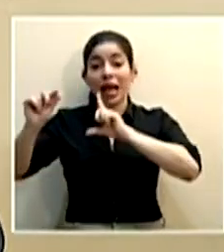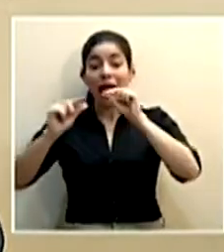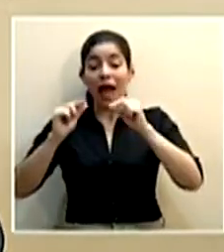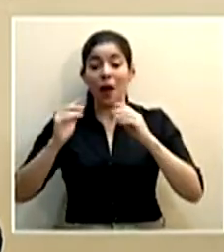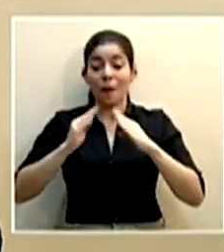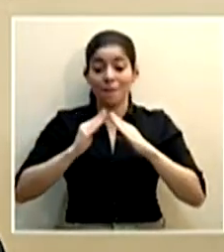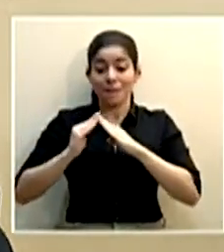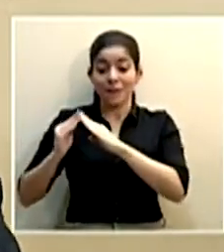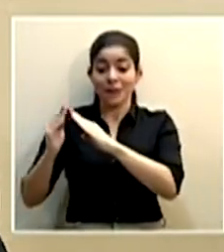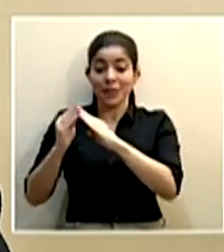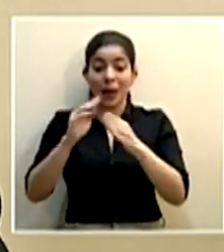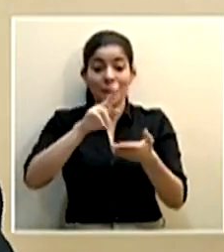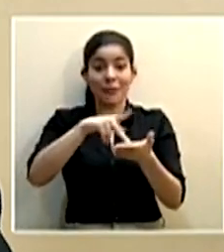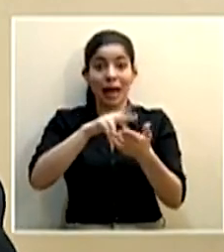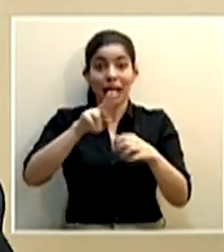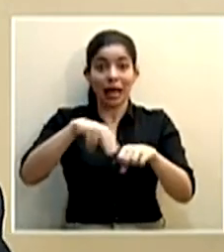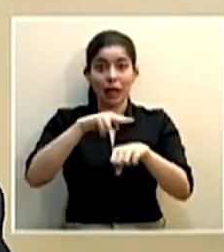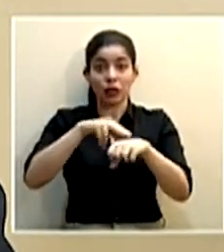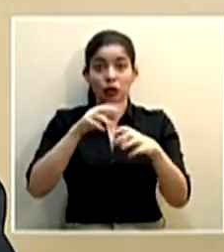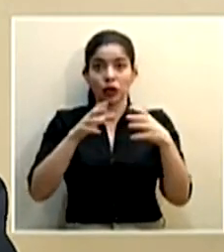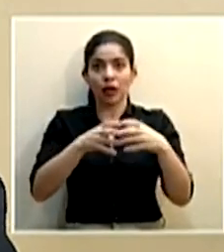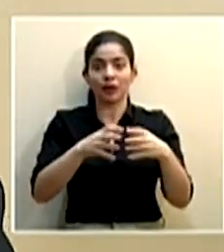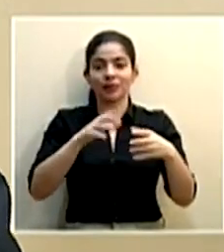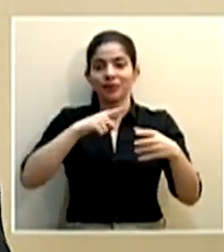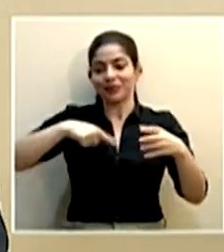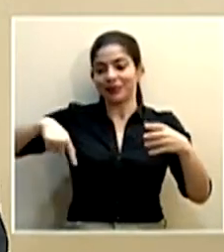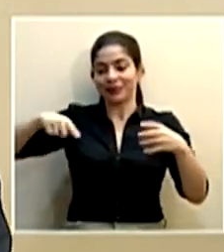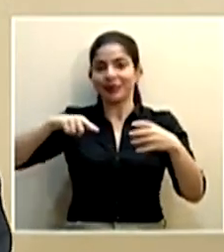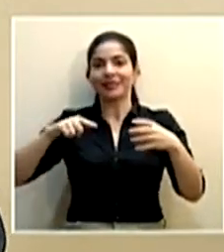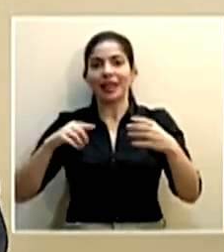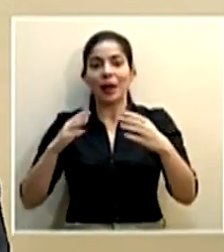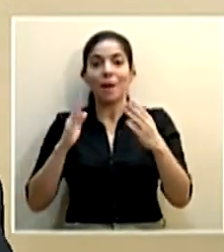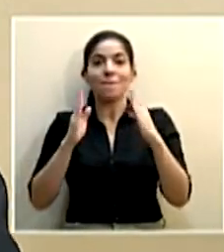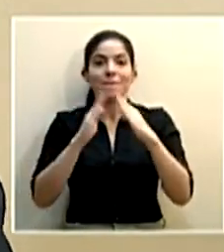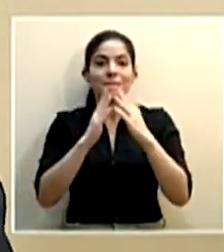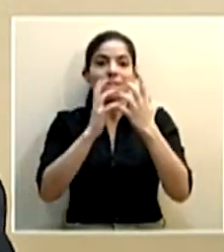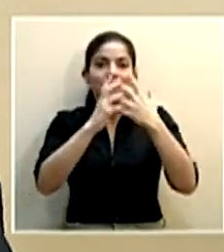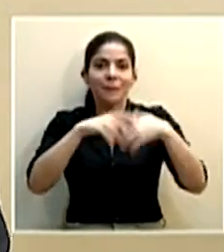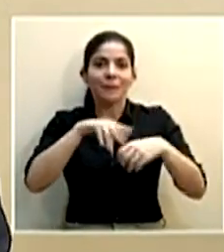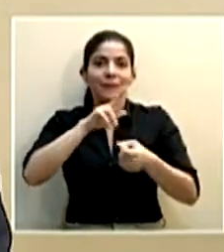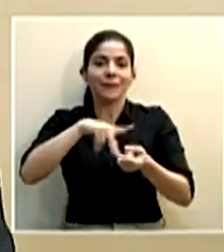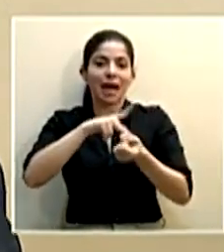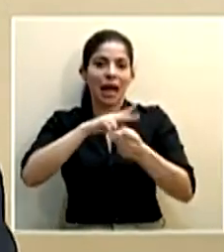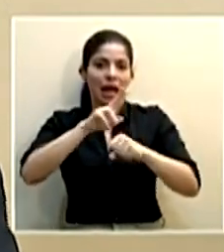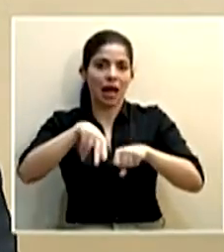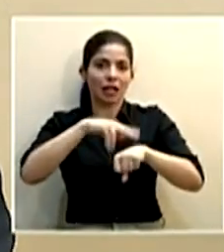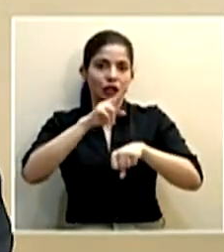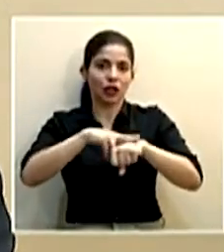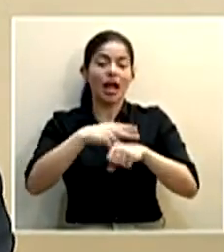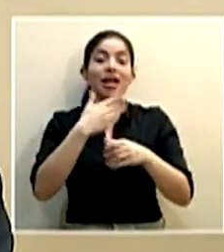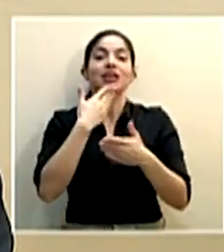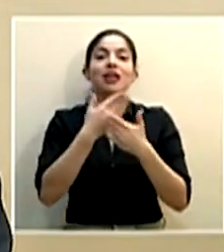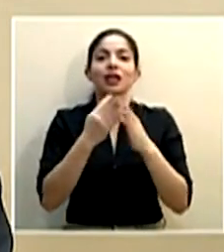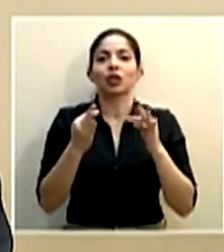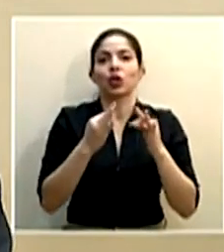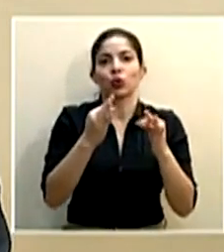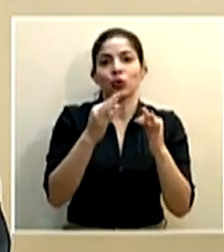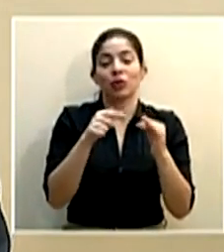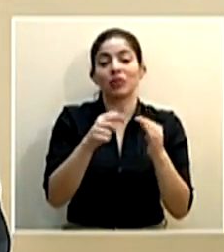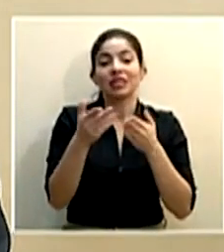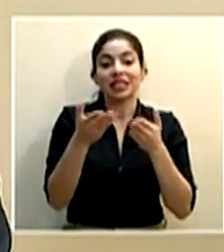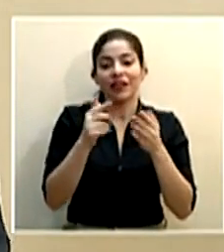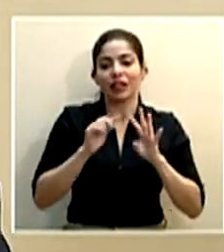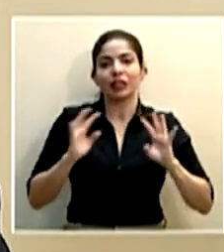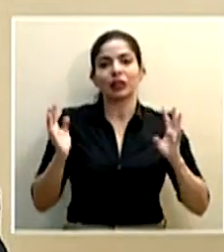de los parques nacionales viven en convergencia con los parques nacionales asociados al turismo y los servicios que prestan los